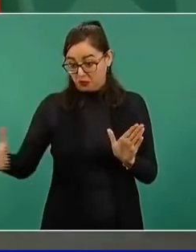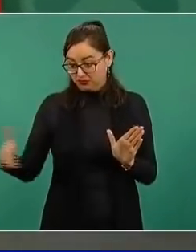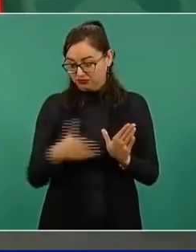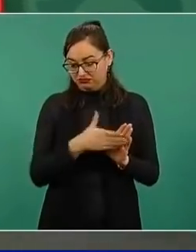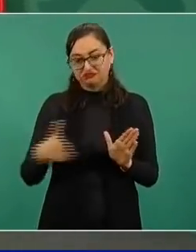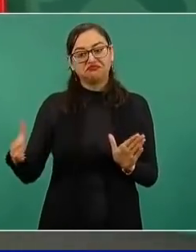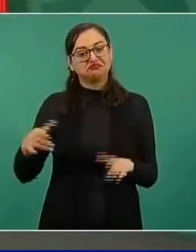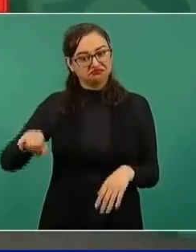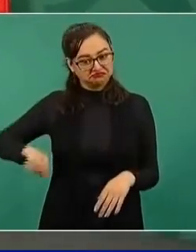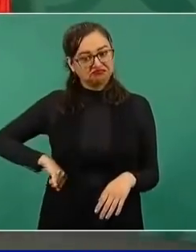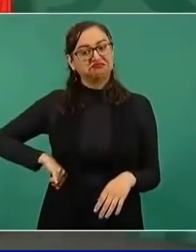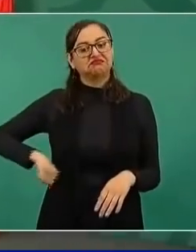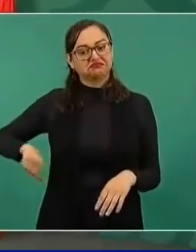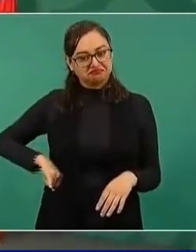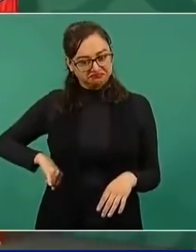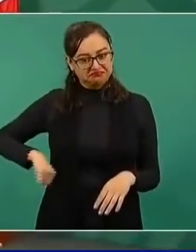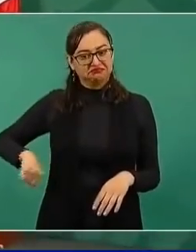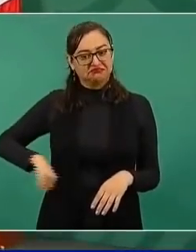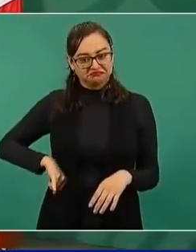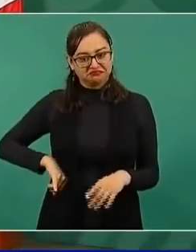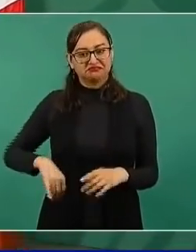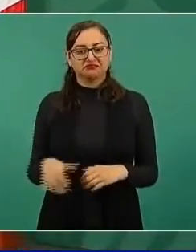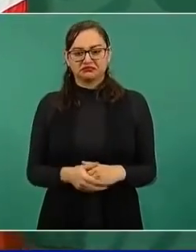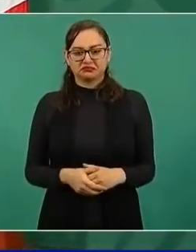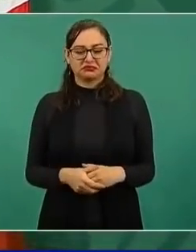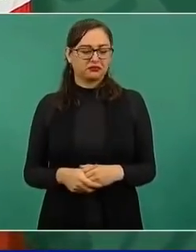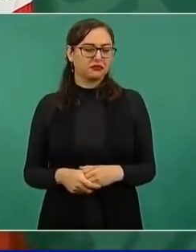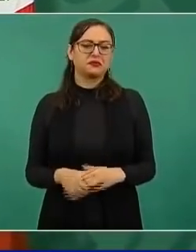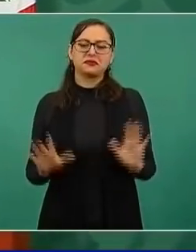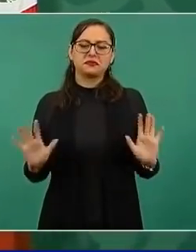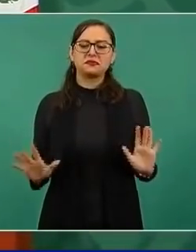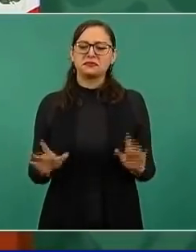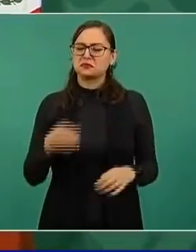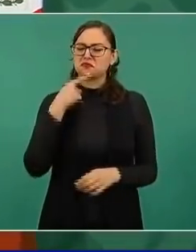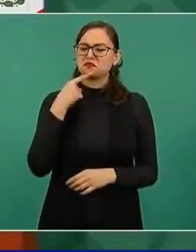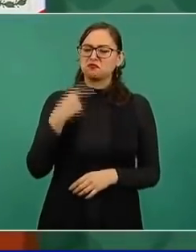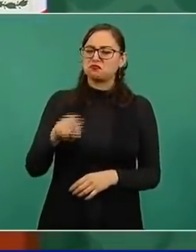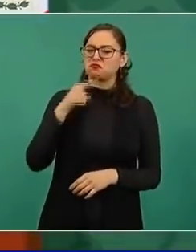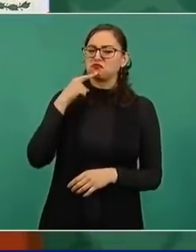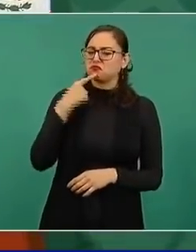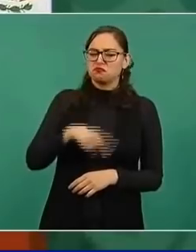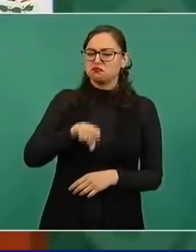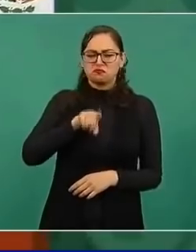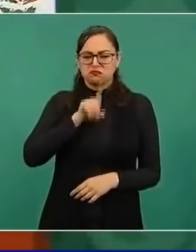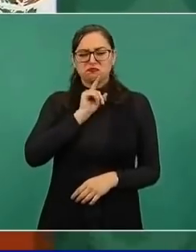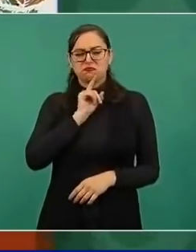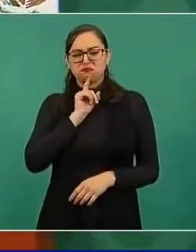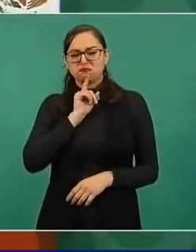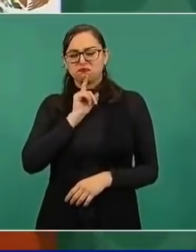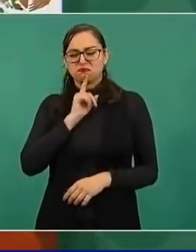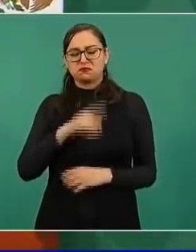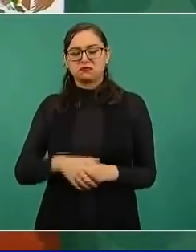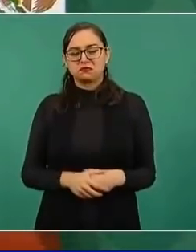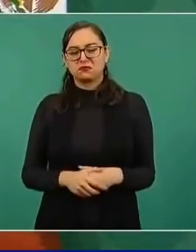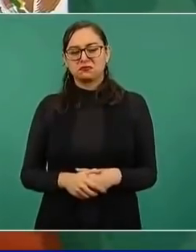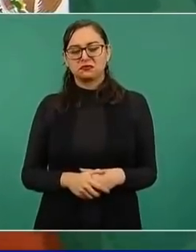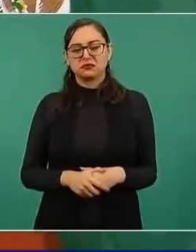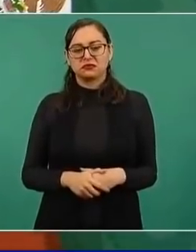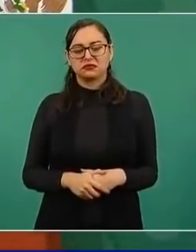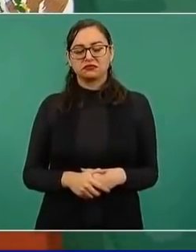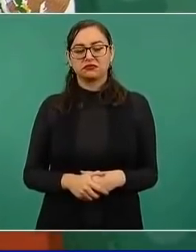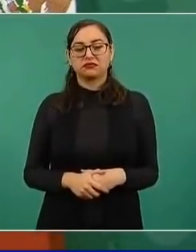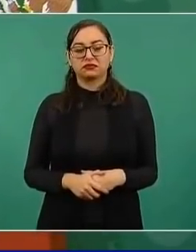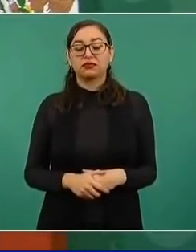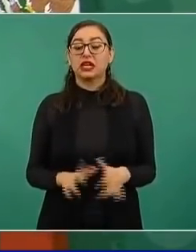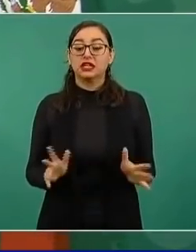tiempos interesantes, no nos podemos quejar y, además, algo que no voy